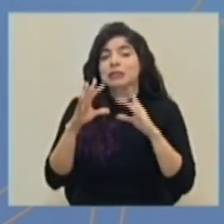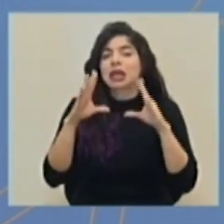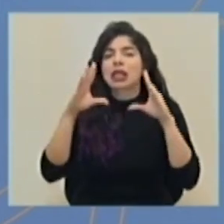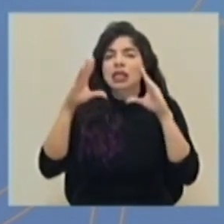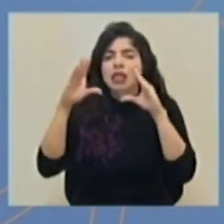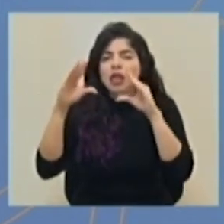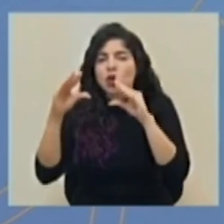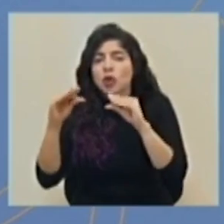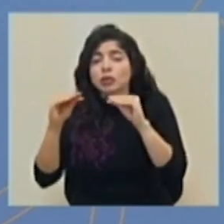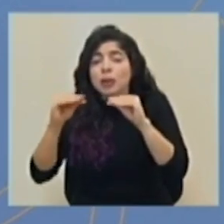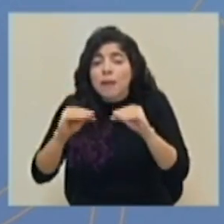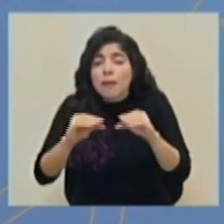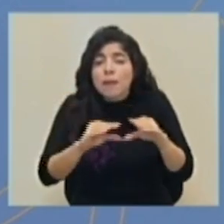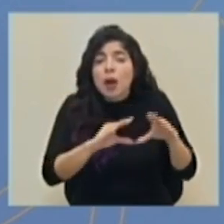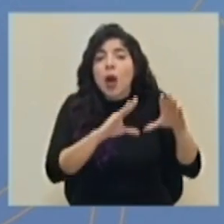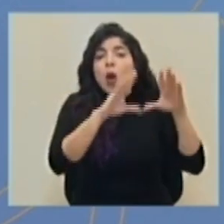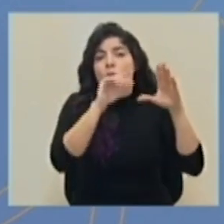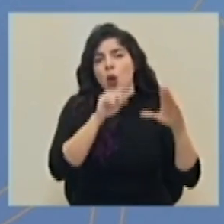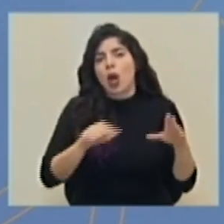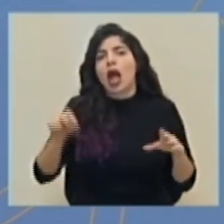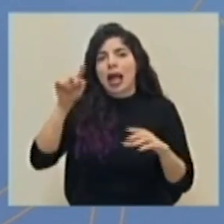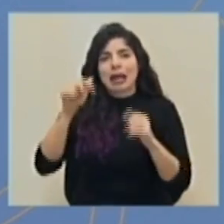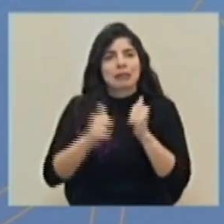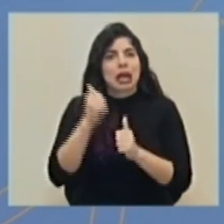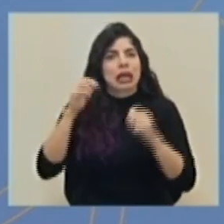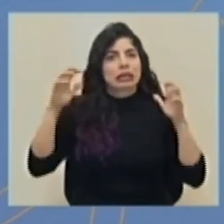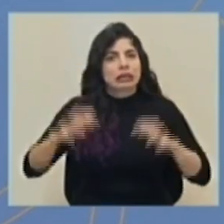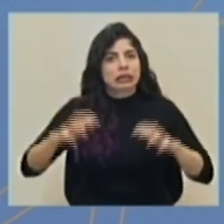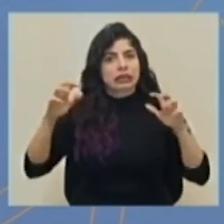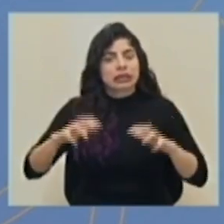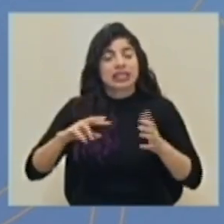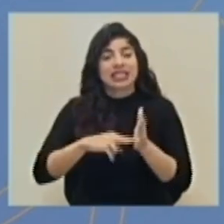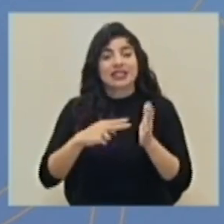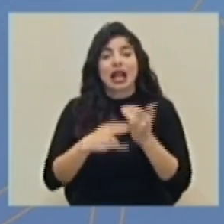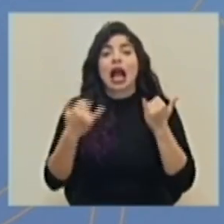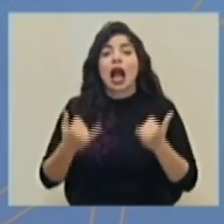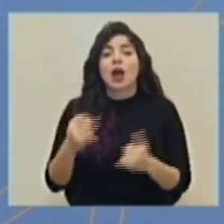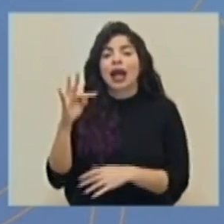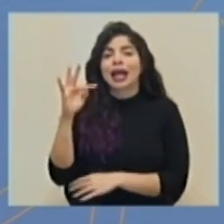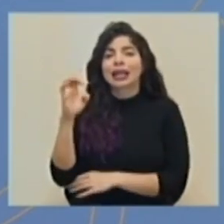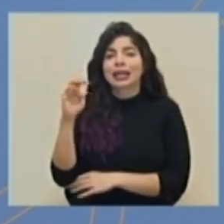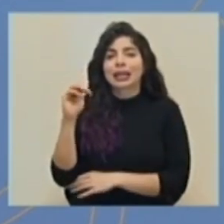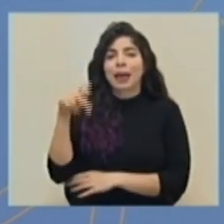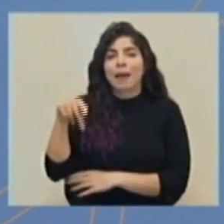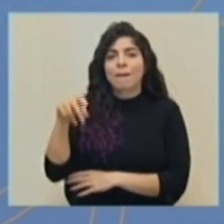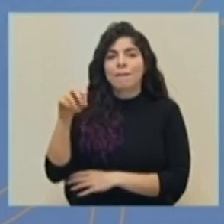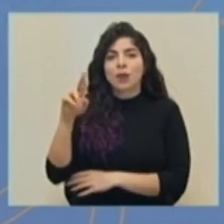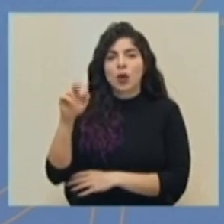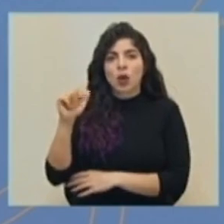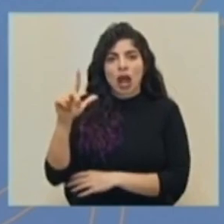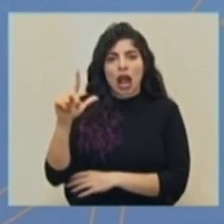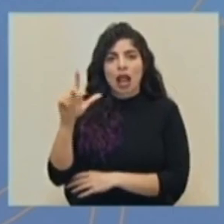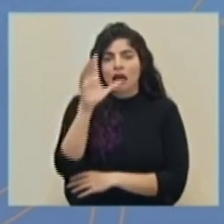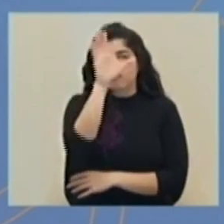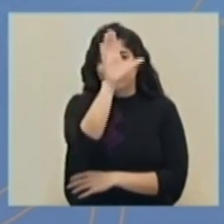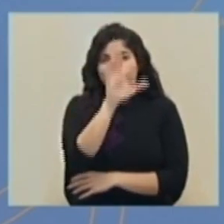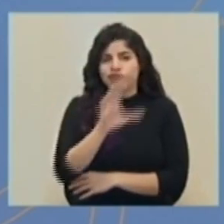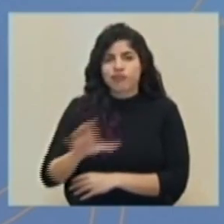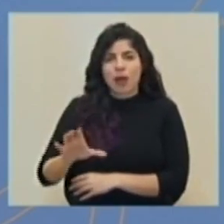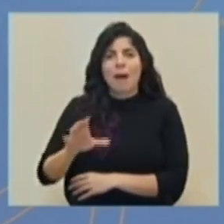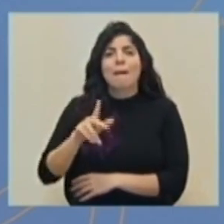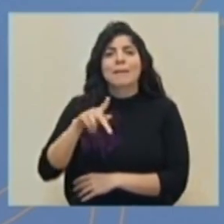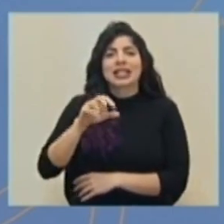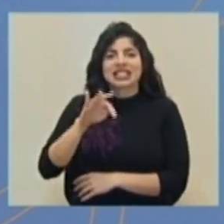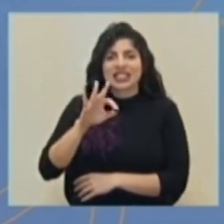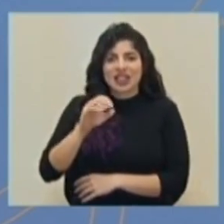noche, madrugada, de tal manera que estamos en condiciones de temporal para toda la vertiente del Pacífico, Valle Central,